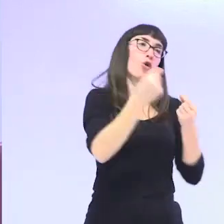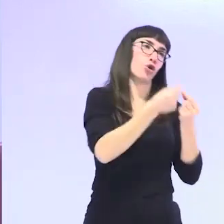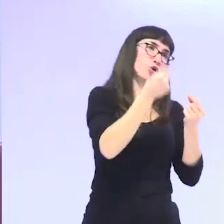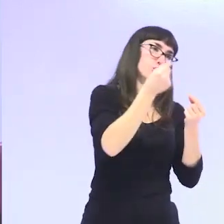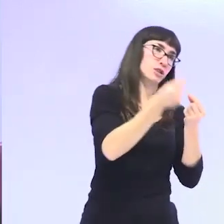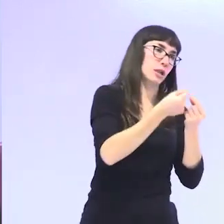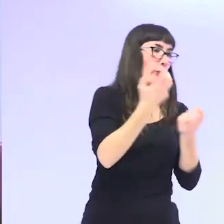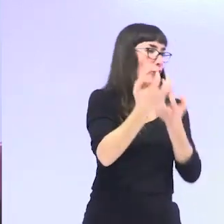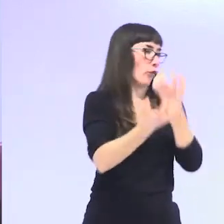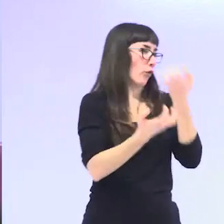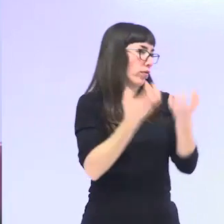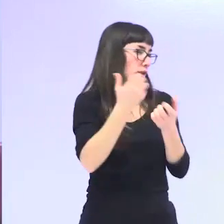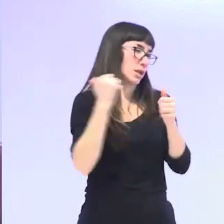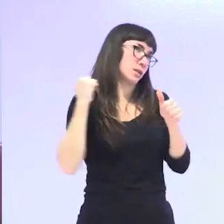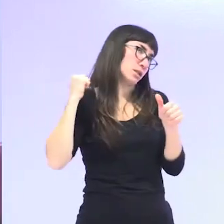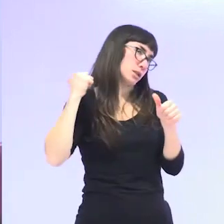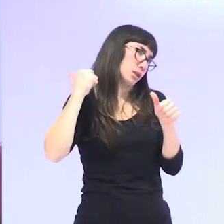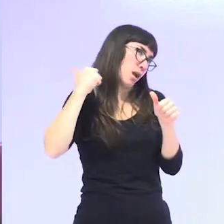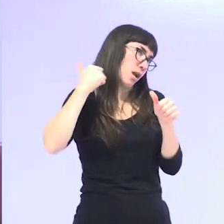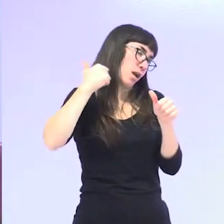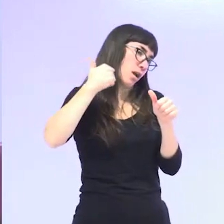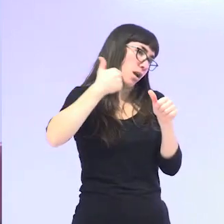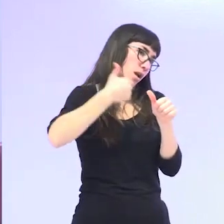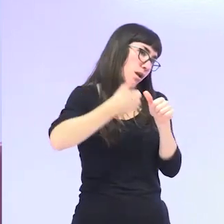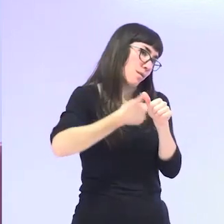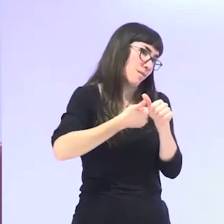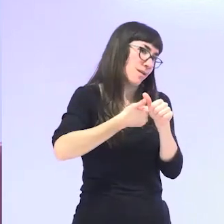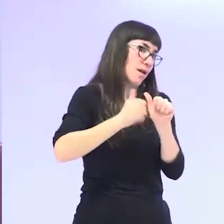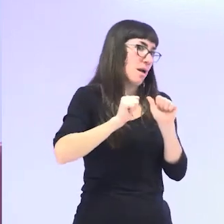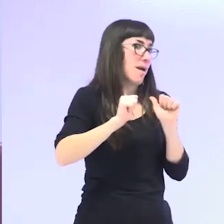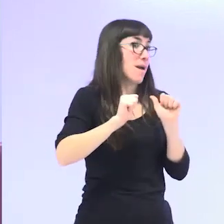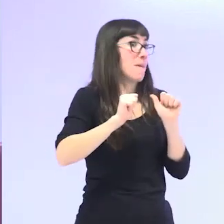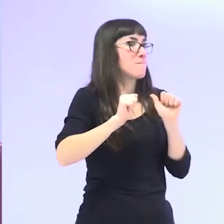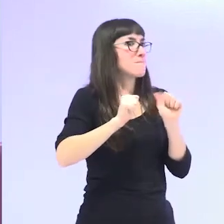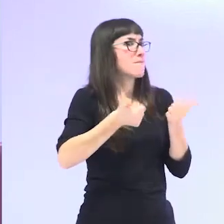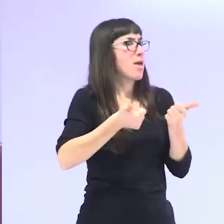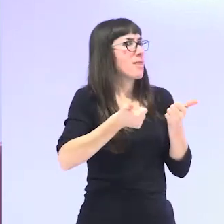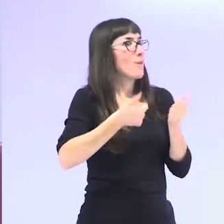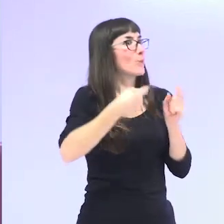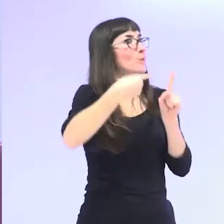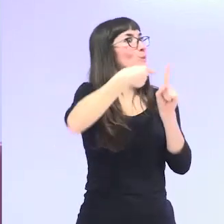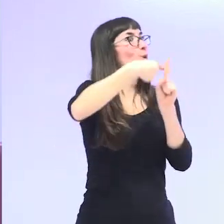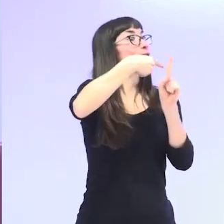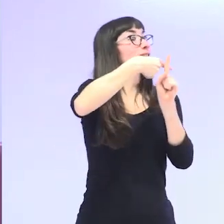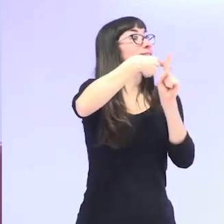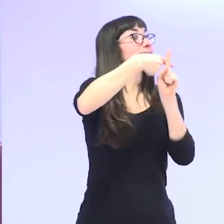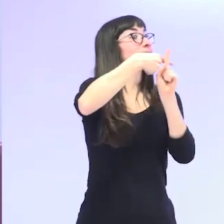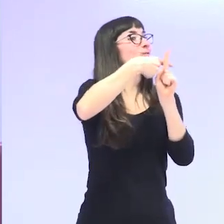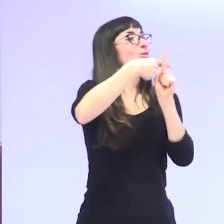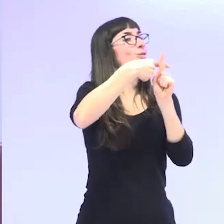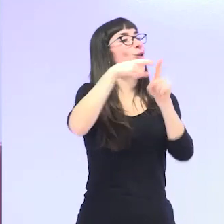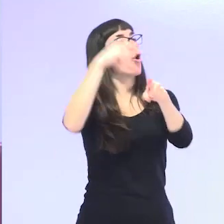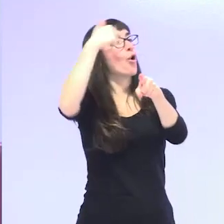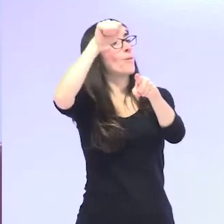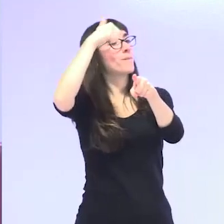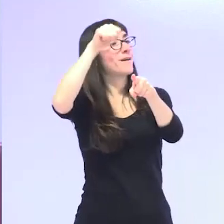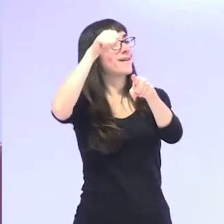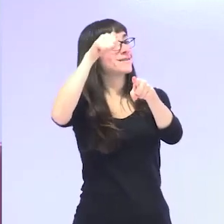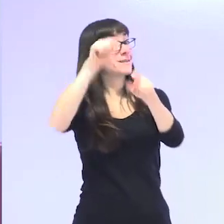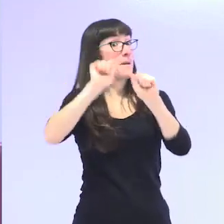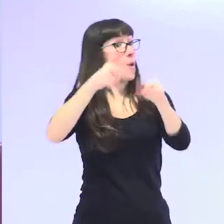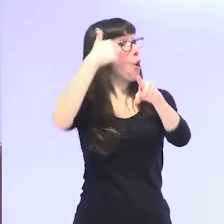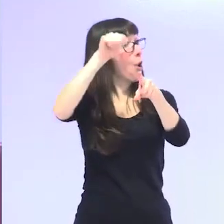eso ha empezado a tener valor ¿sabéis cuándo? ¿no? cuando lo han hecho los hombres en el ámbito profesional y han cobrado por ello